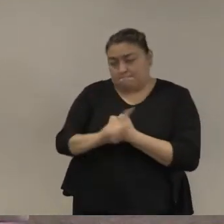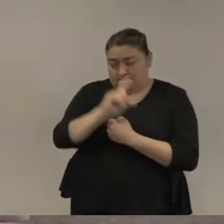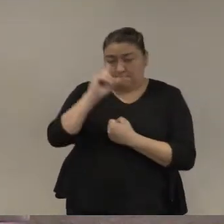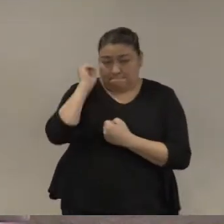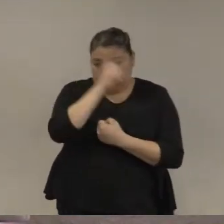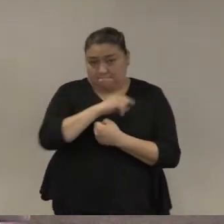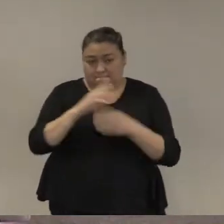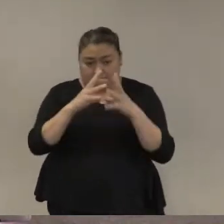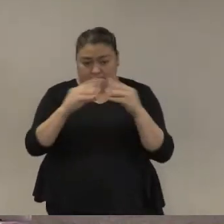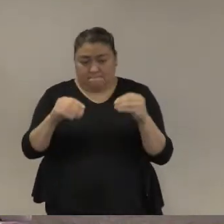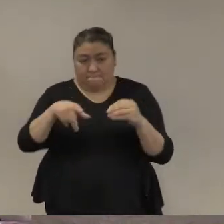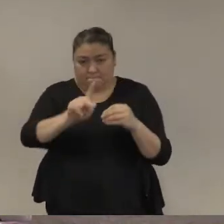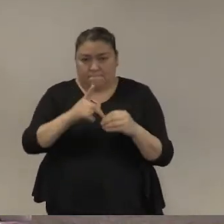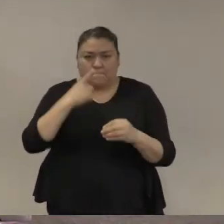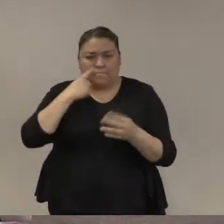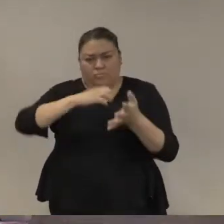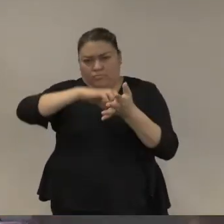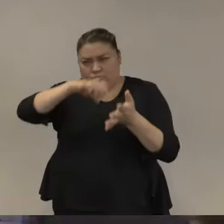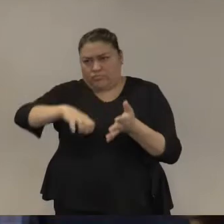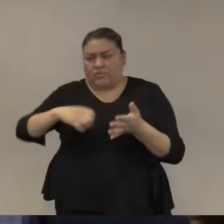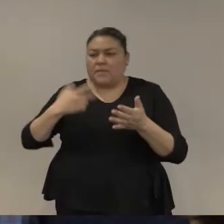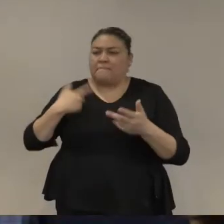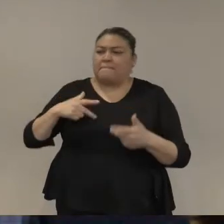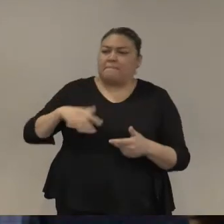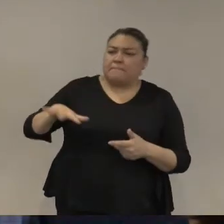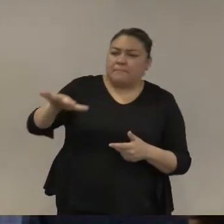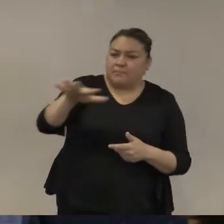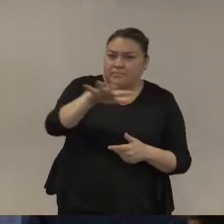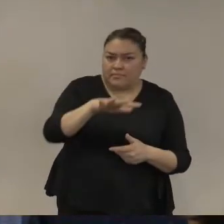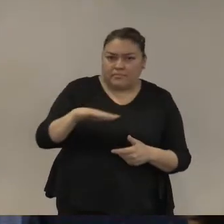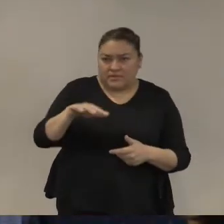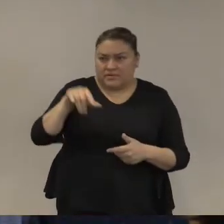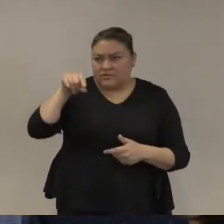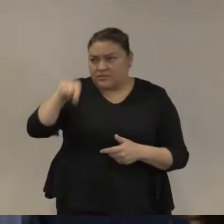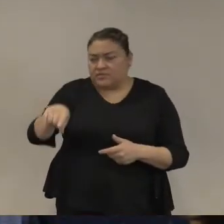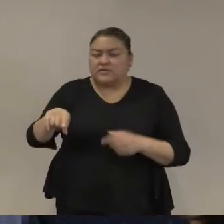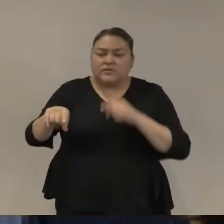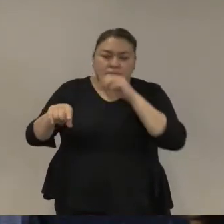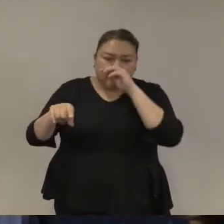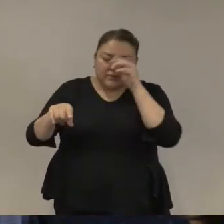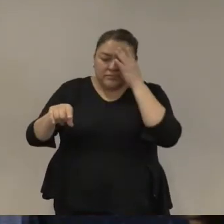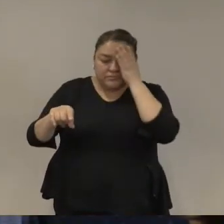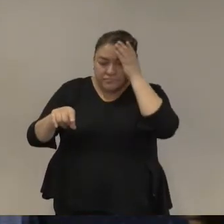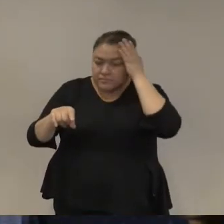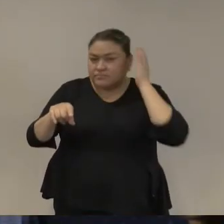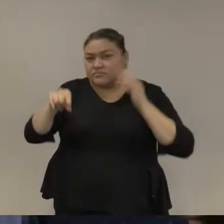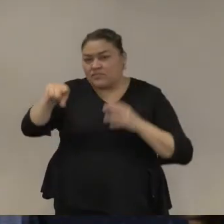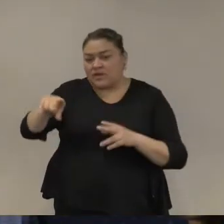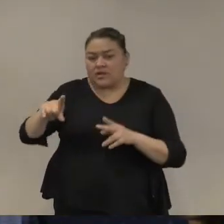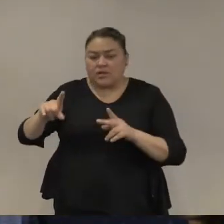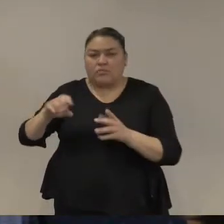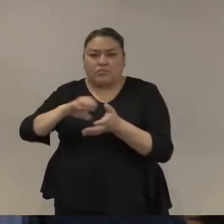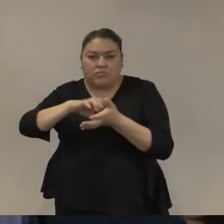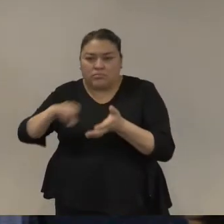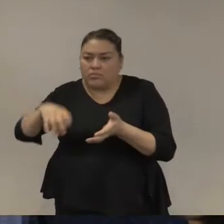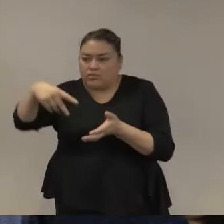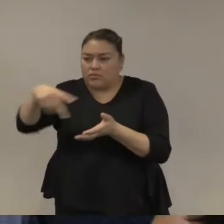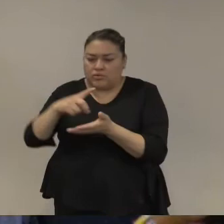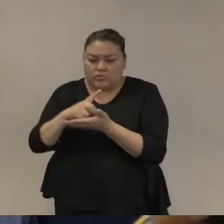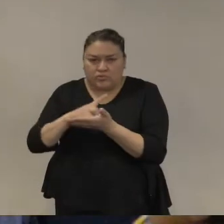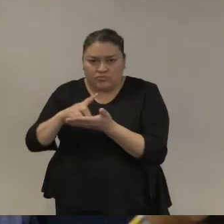fuertemente y encarcelar a los que llevan montos pequeños por uso personal o por venta personal